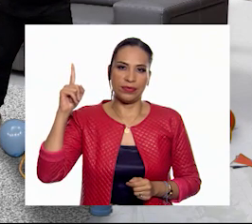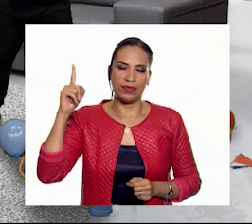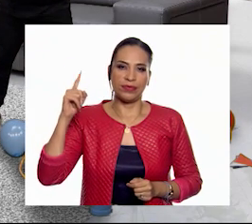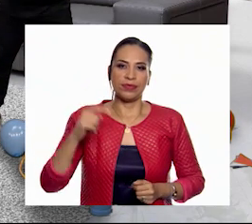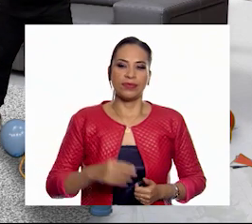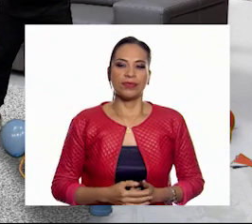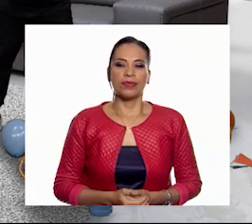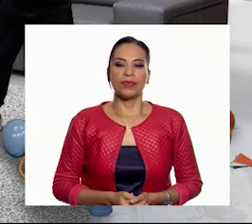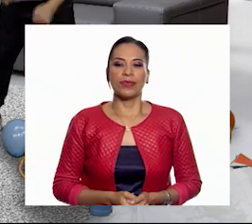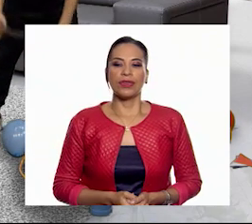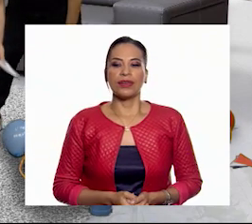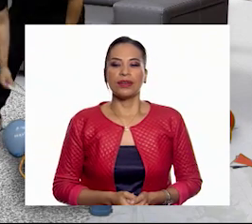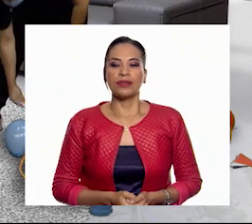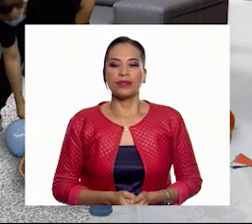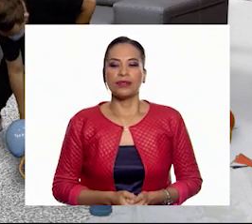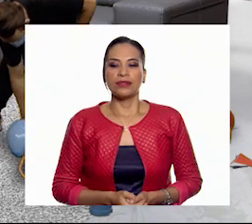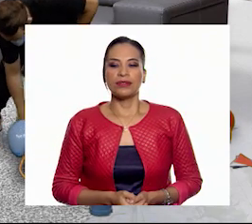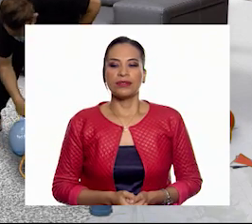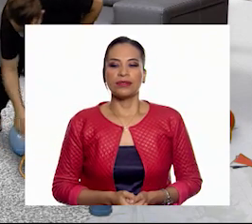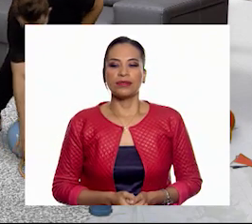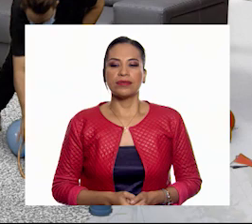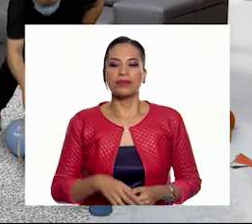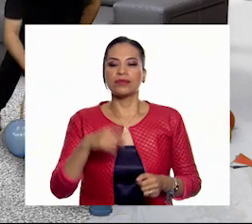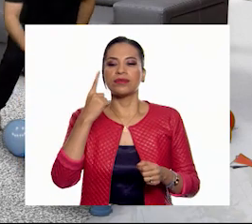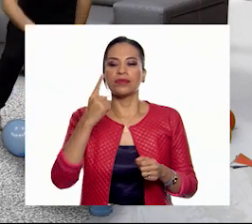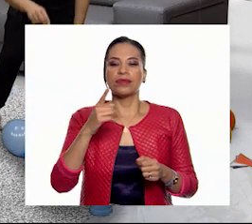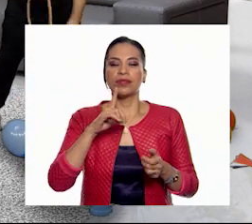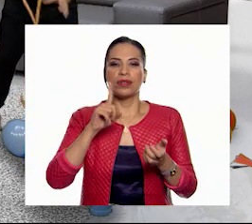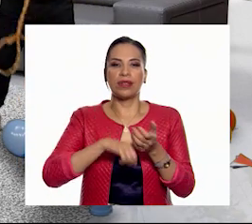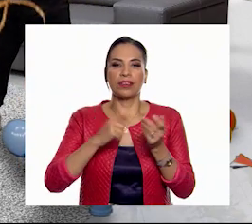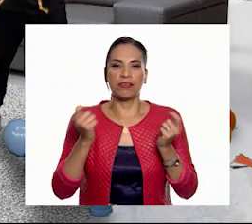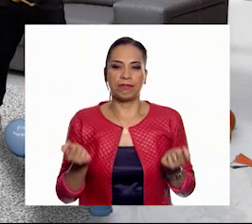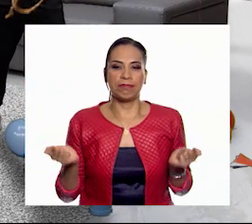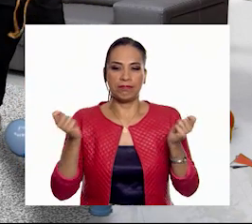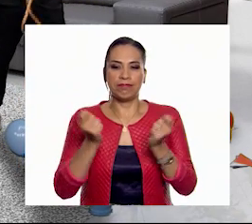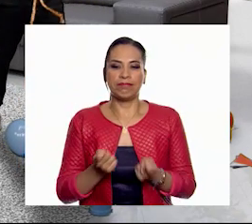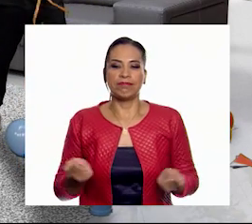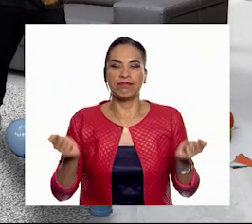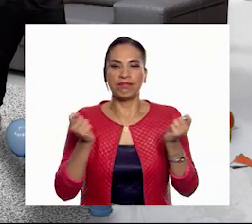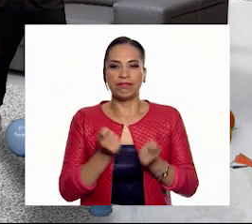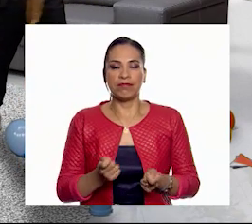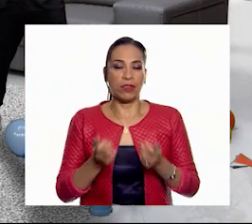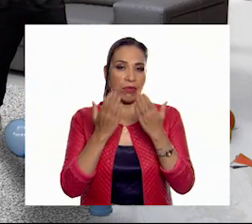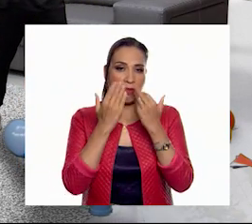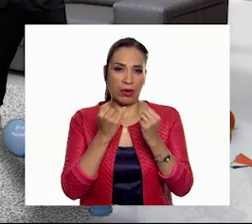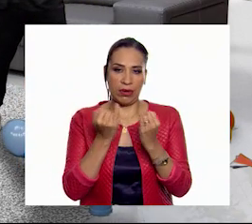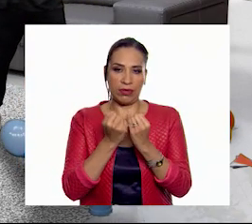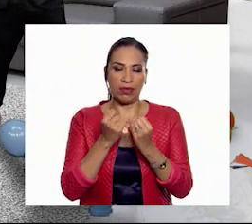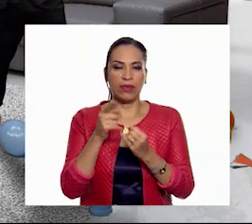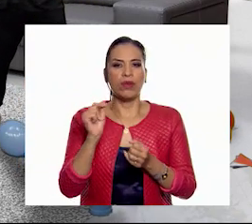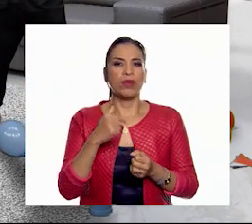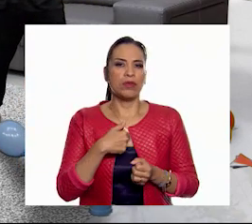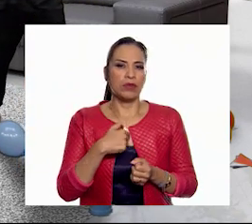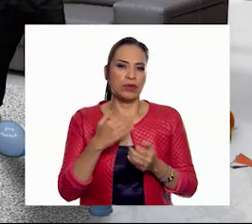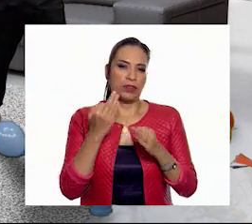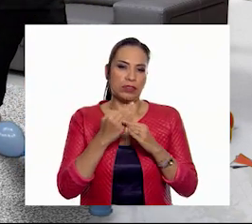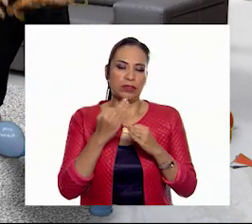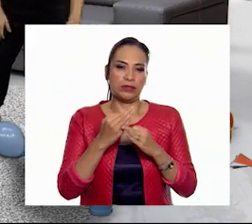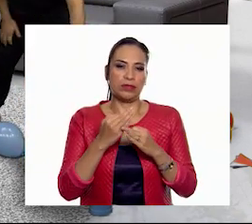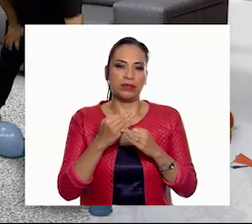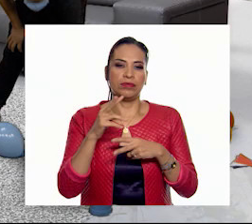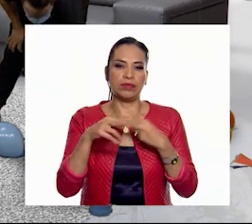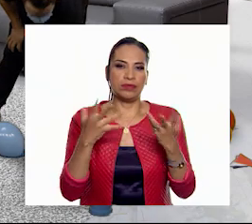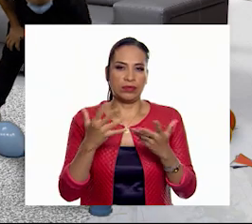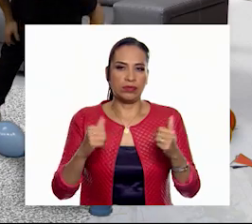Muy bien. Y una cuerda para saltar. Si no tienen cuerda como Jorge o como yo ahorita que voy a